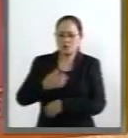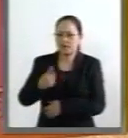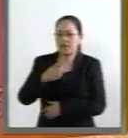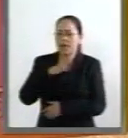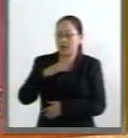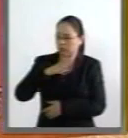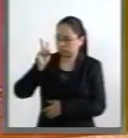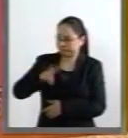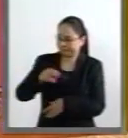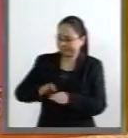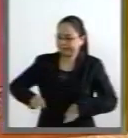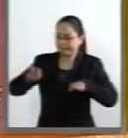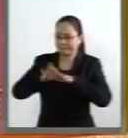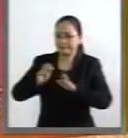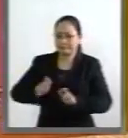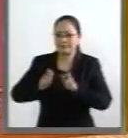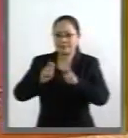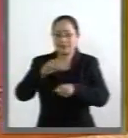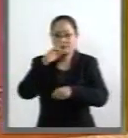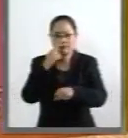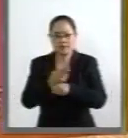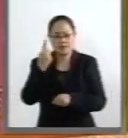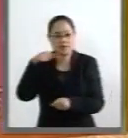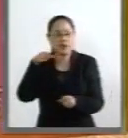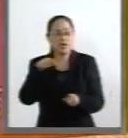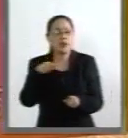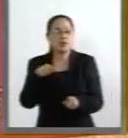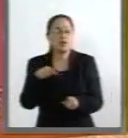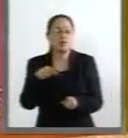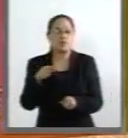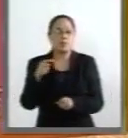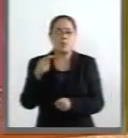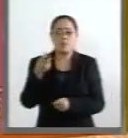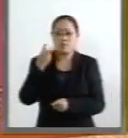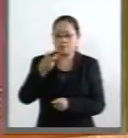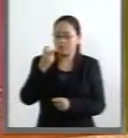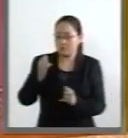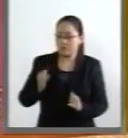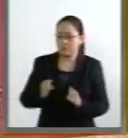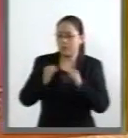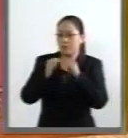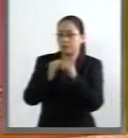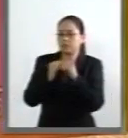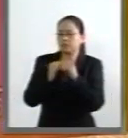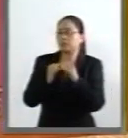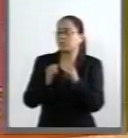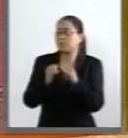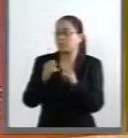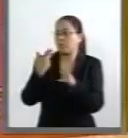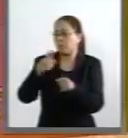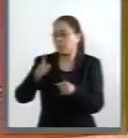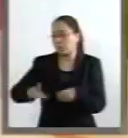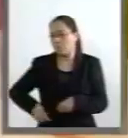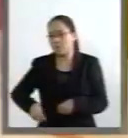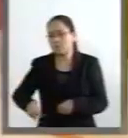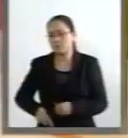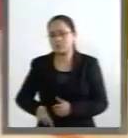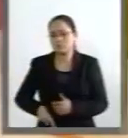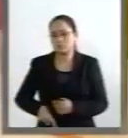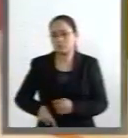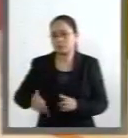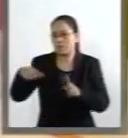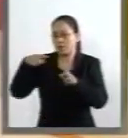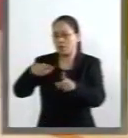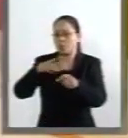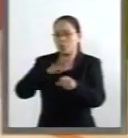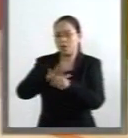una gran responsabilidad ante esta dependencia gubernamental que se dedica